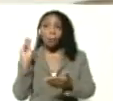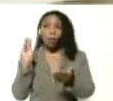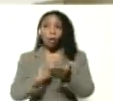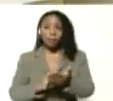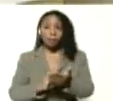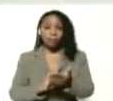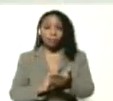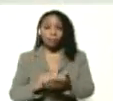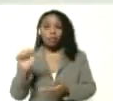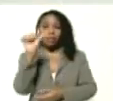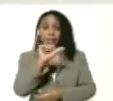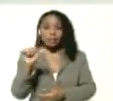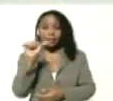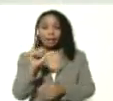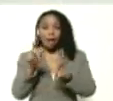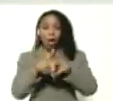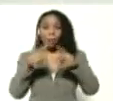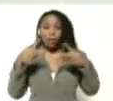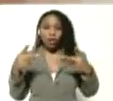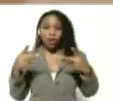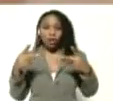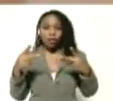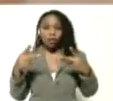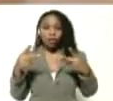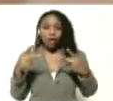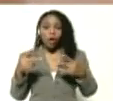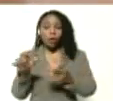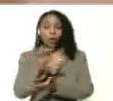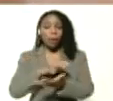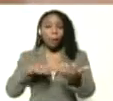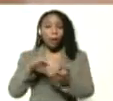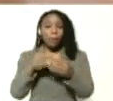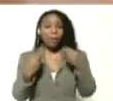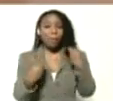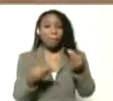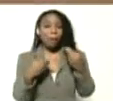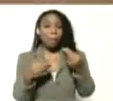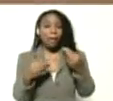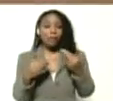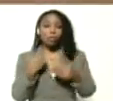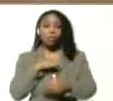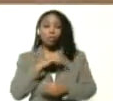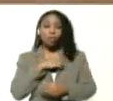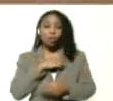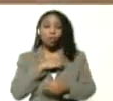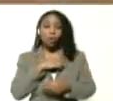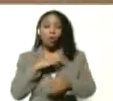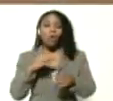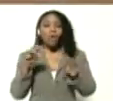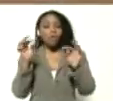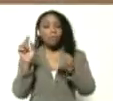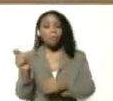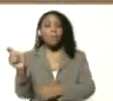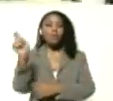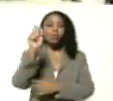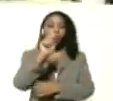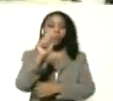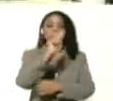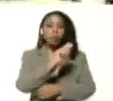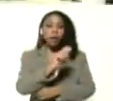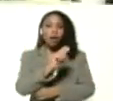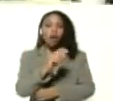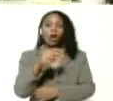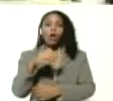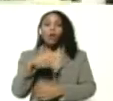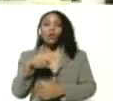semanal en los periódicos. Luego, con el problema del papel, la estamos sacando bimensual. Desde noviembre,